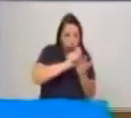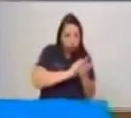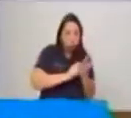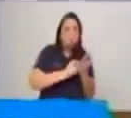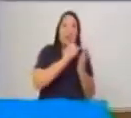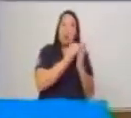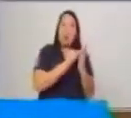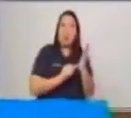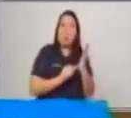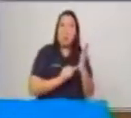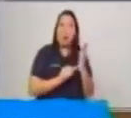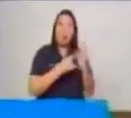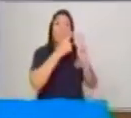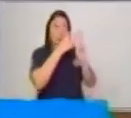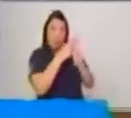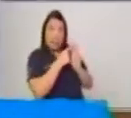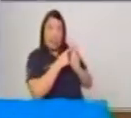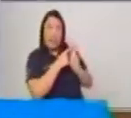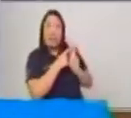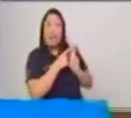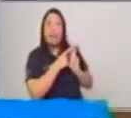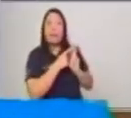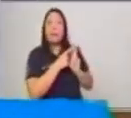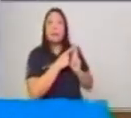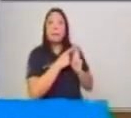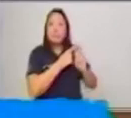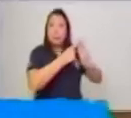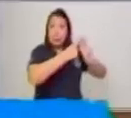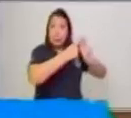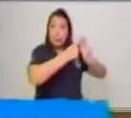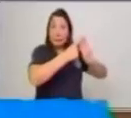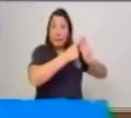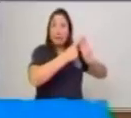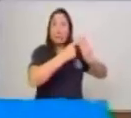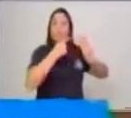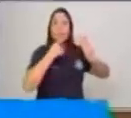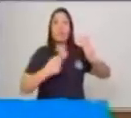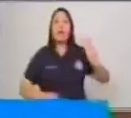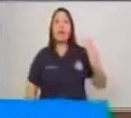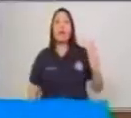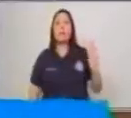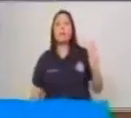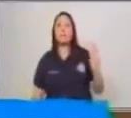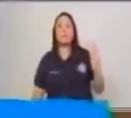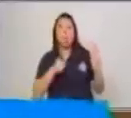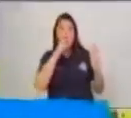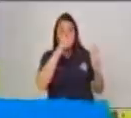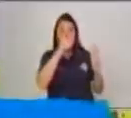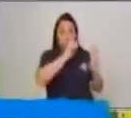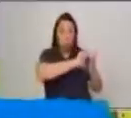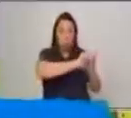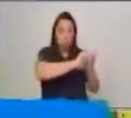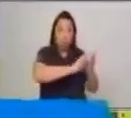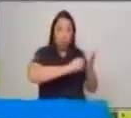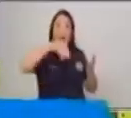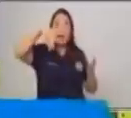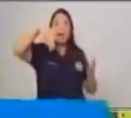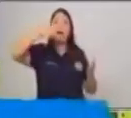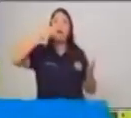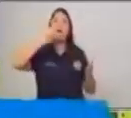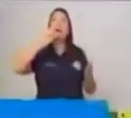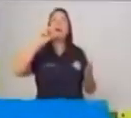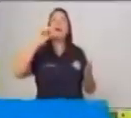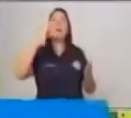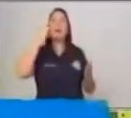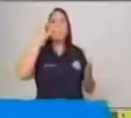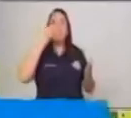Perfecto. Y la segunda tarea para aplicar el tema será que ustedes escribirán una narración de algo que